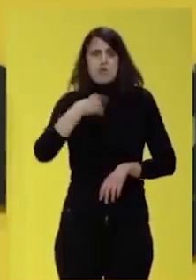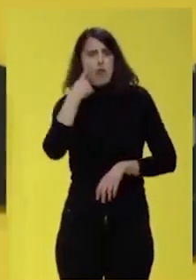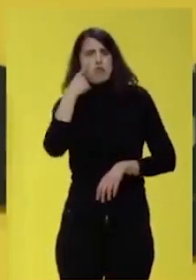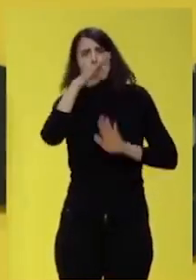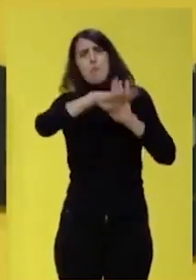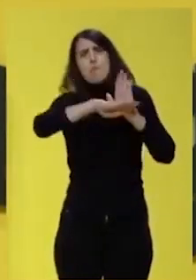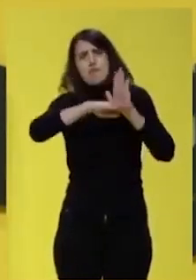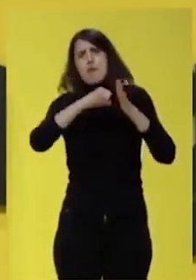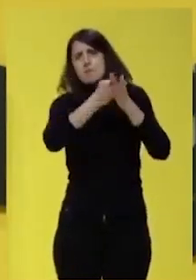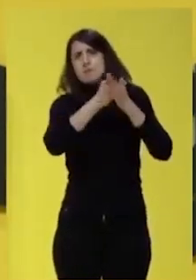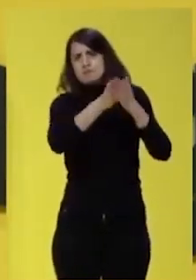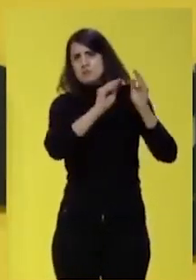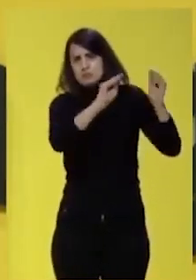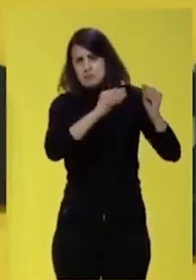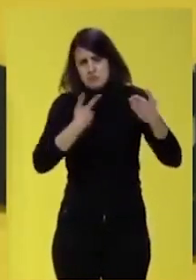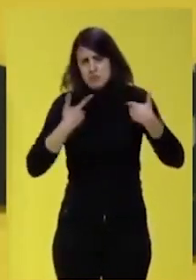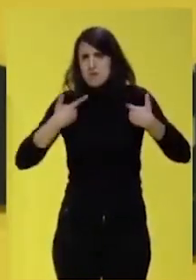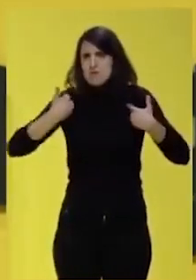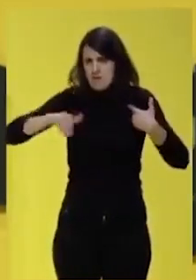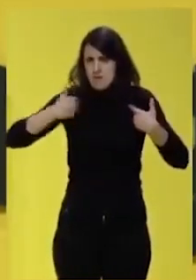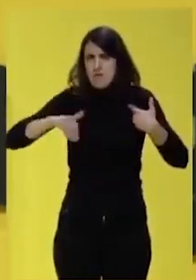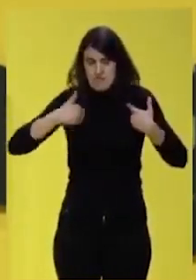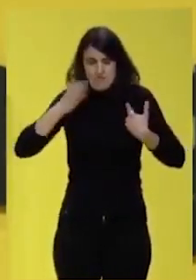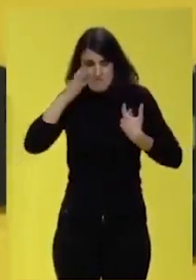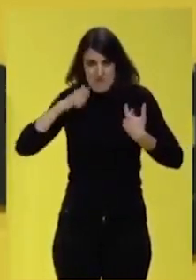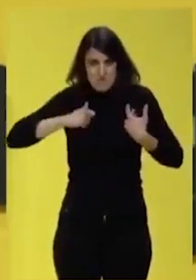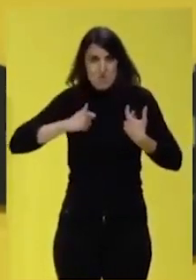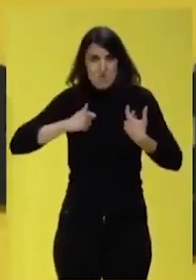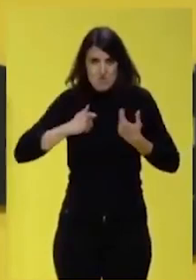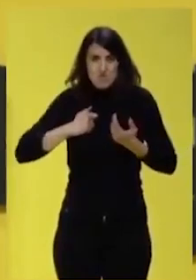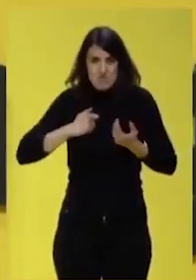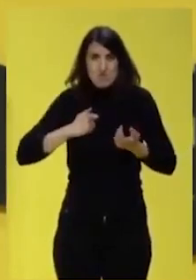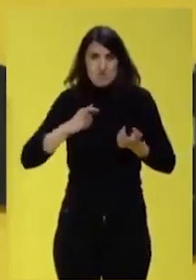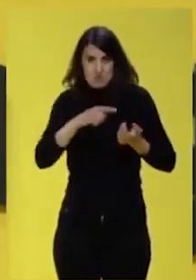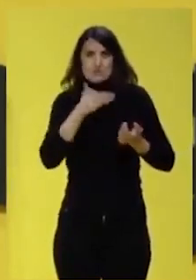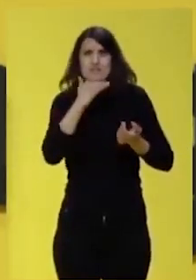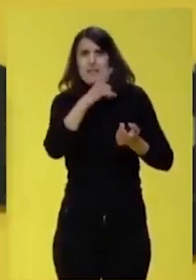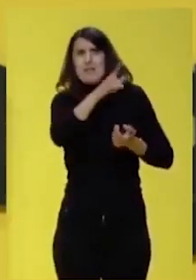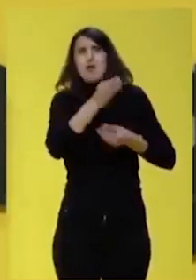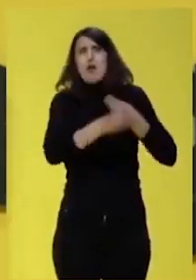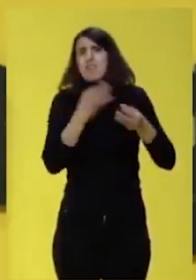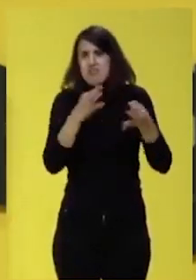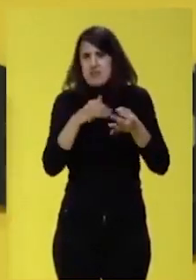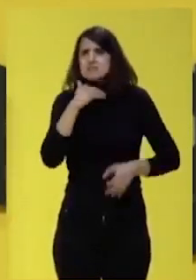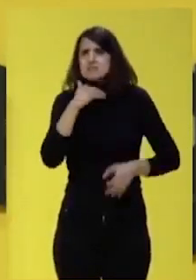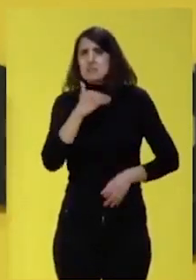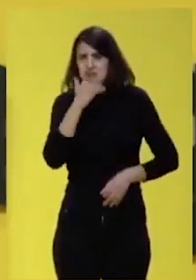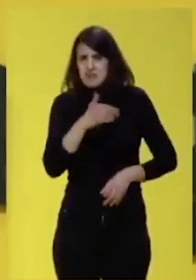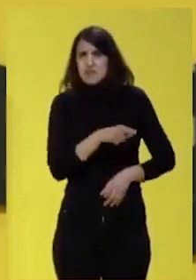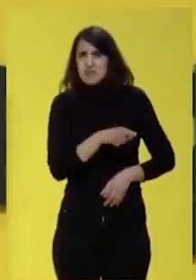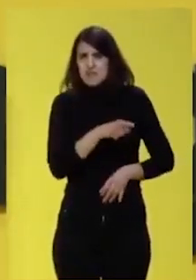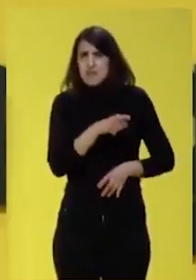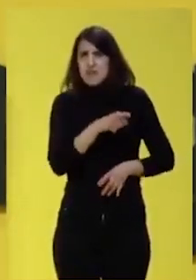represivas. Las hemos padecido en carne propia. Sabemos lo que son capaces de hacer. Sabemos que están